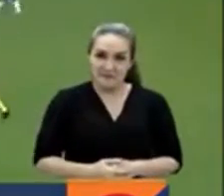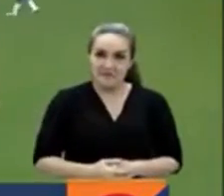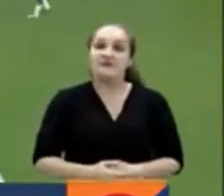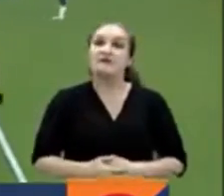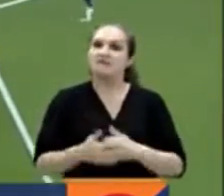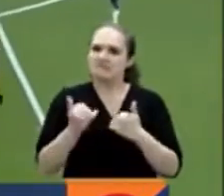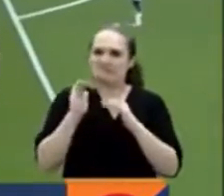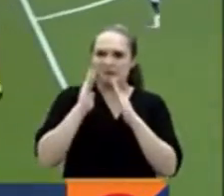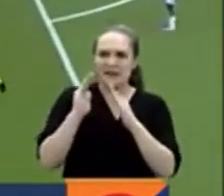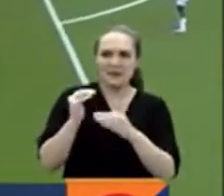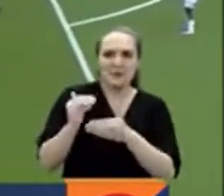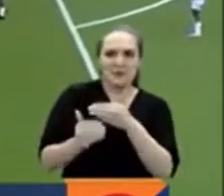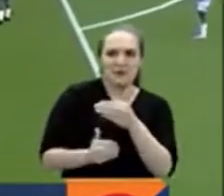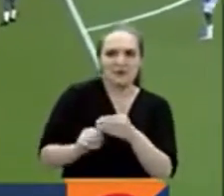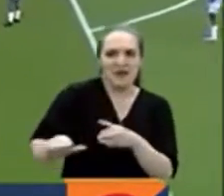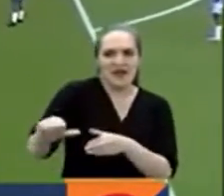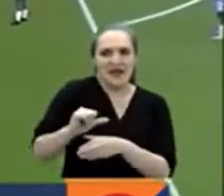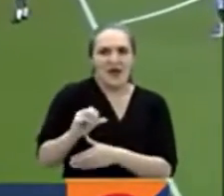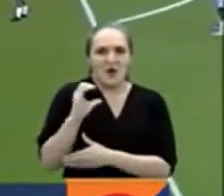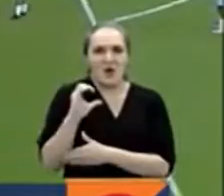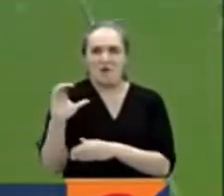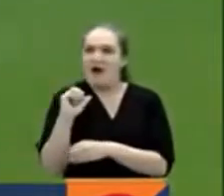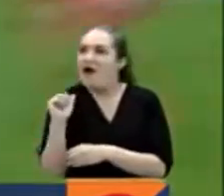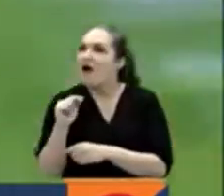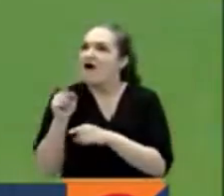muy pendientes de nuestras colombianas.